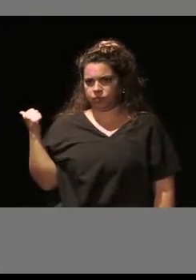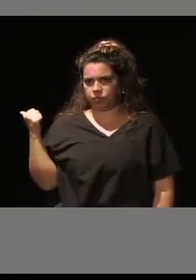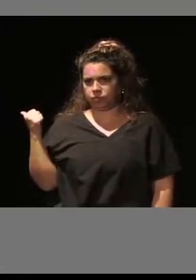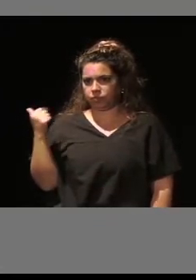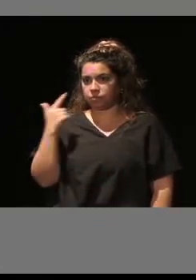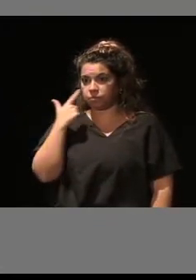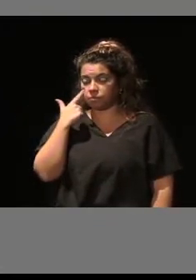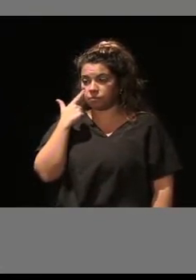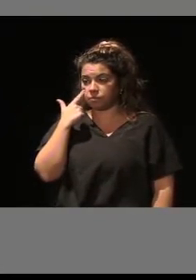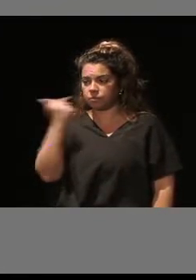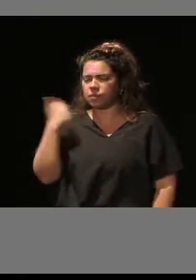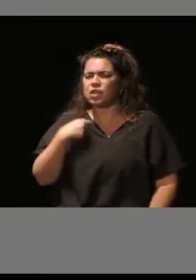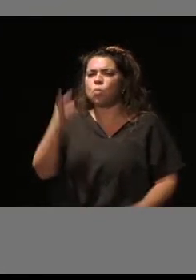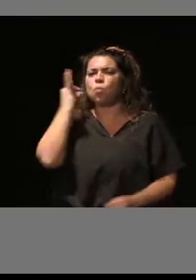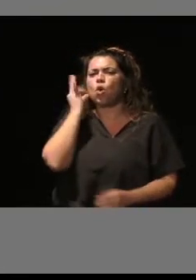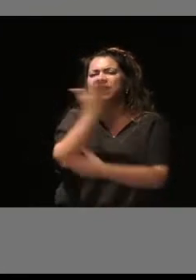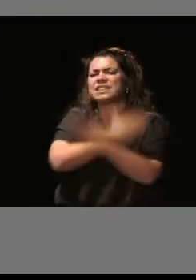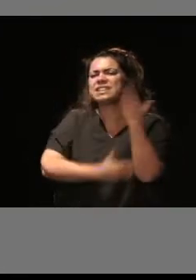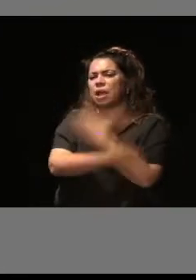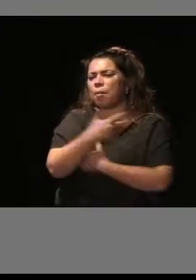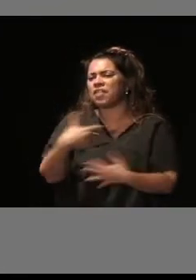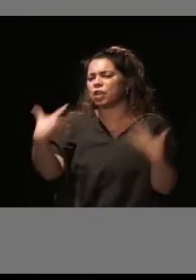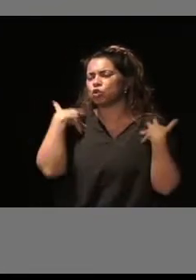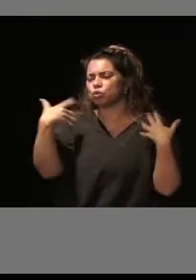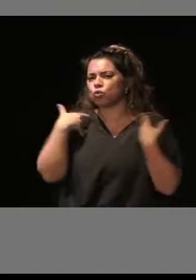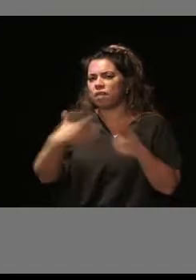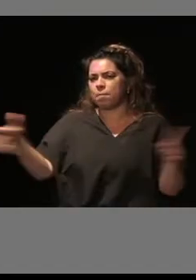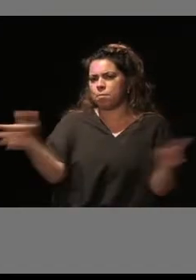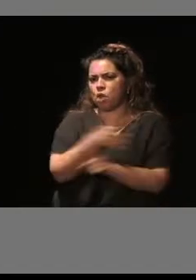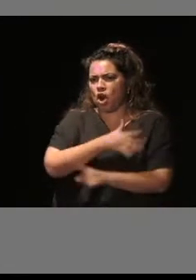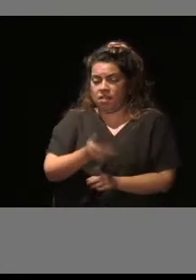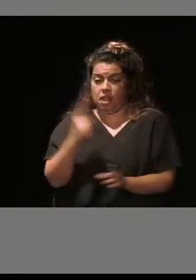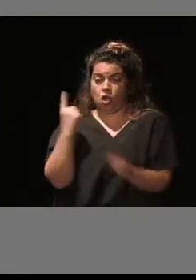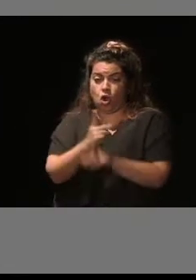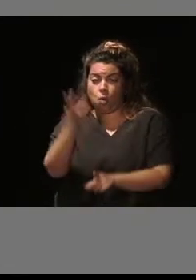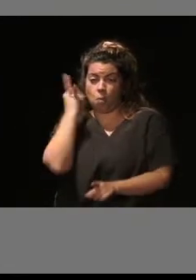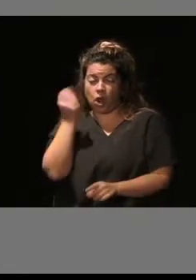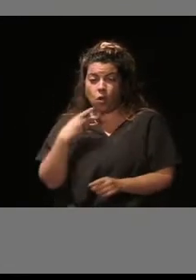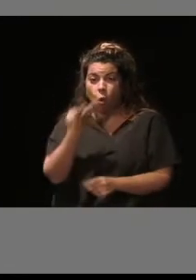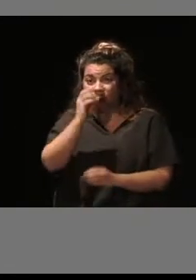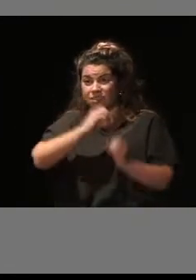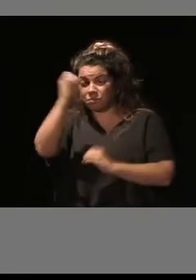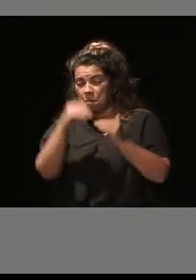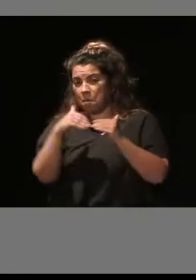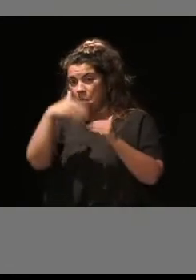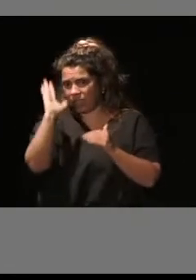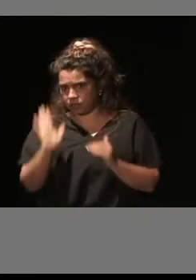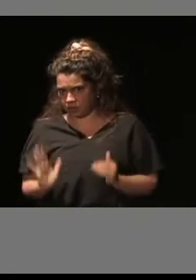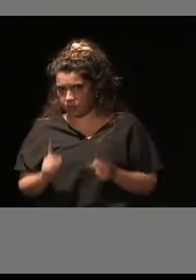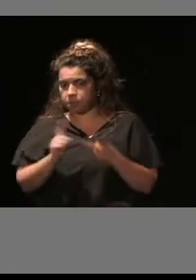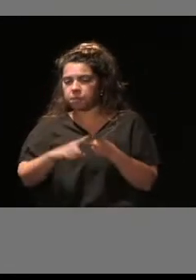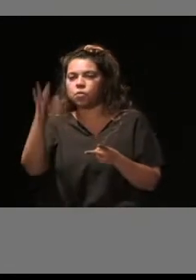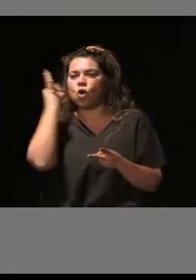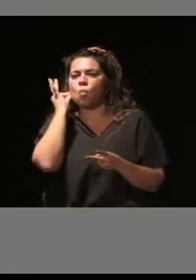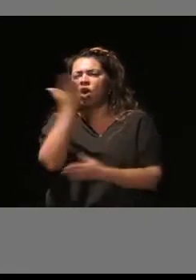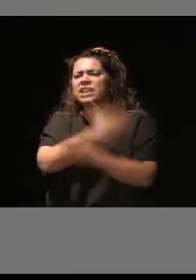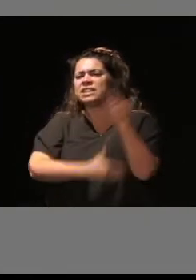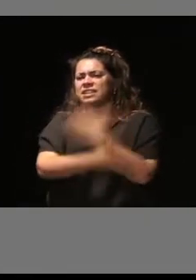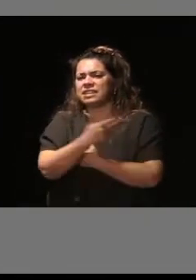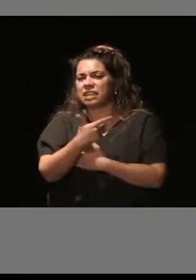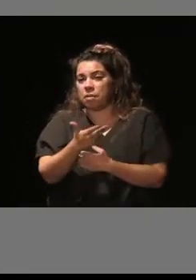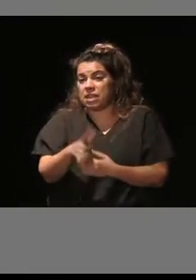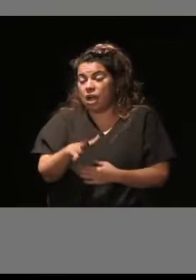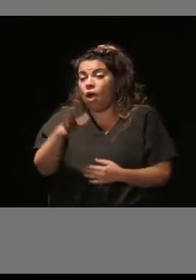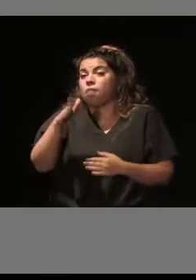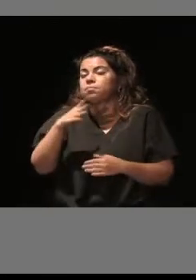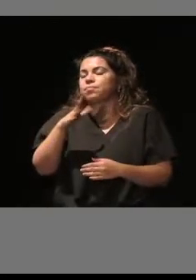Mirad, mujeres con discapacidad que sufren violencia de género, más del 40%. Mujeres con discapacidad debido a la violencia